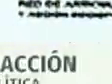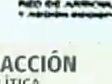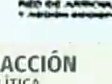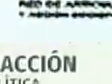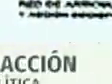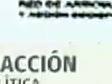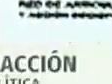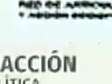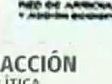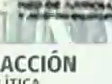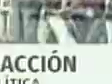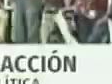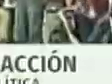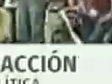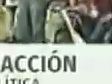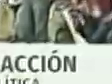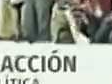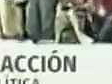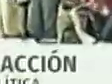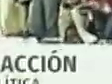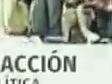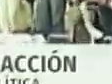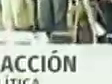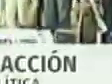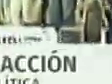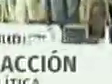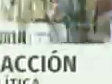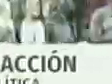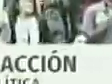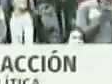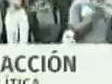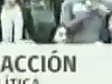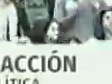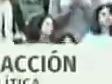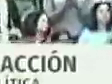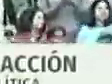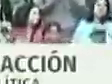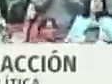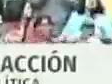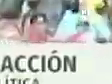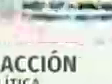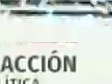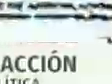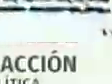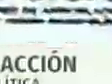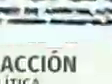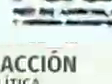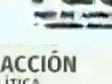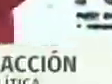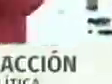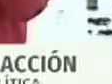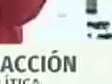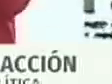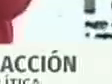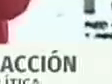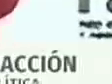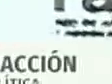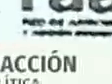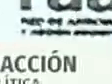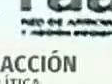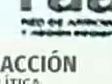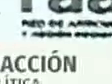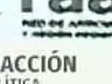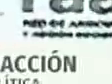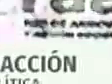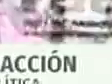defensa para esta integración nacional es así como la defensa integral de